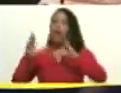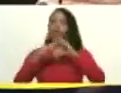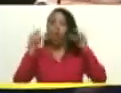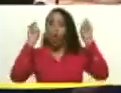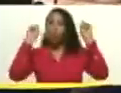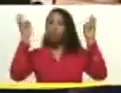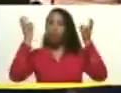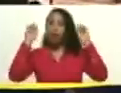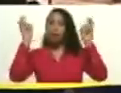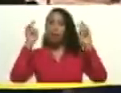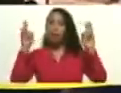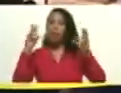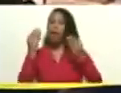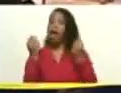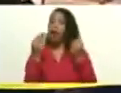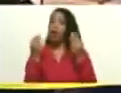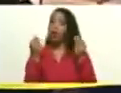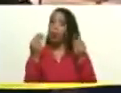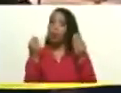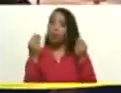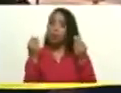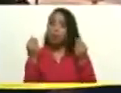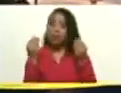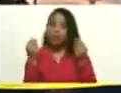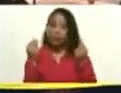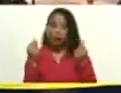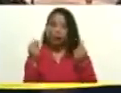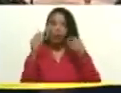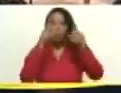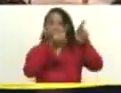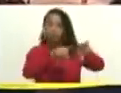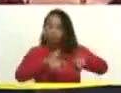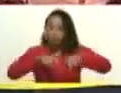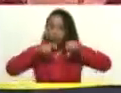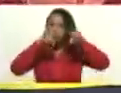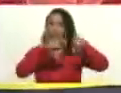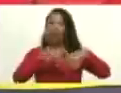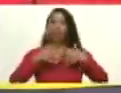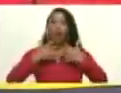temas de la economía, del agro, de la industria.